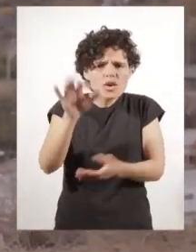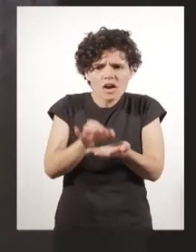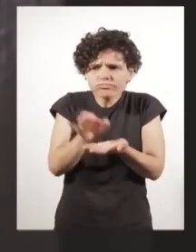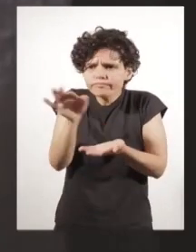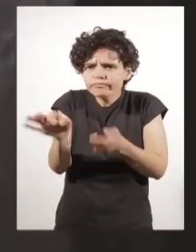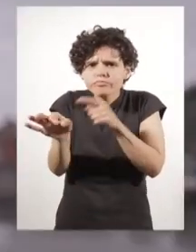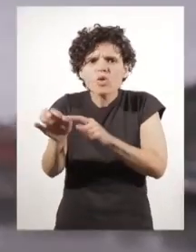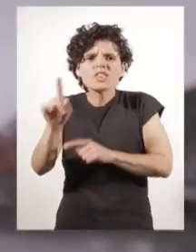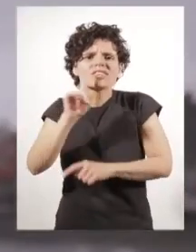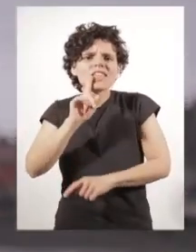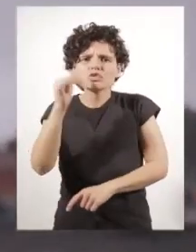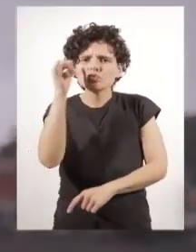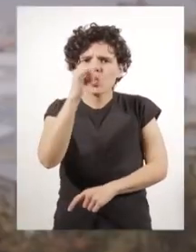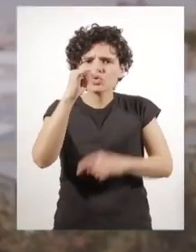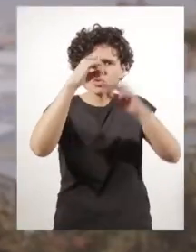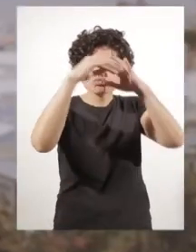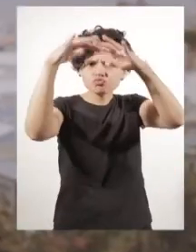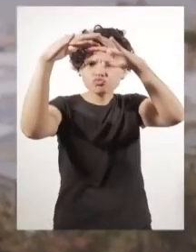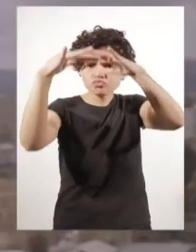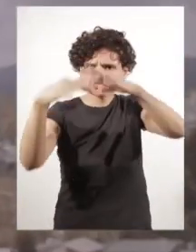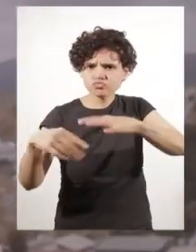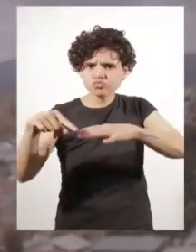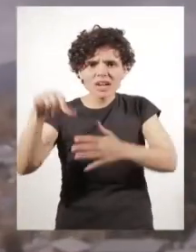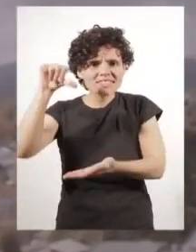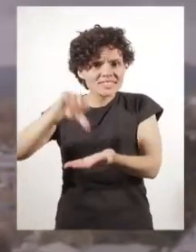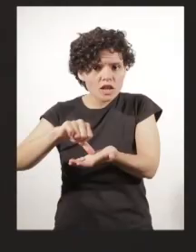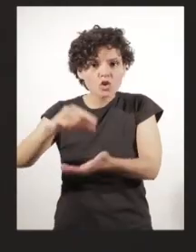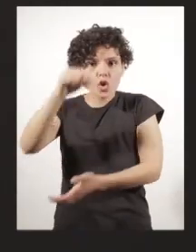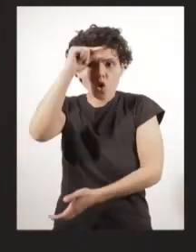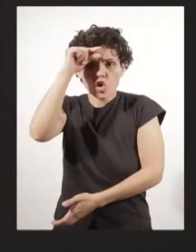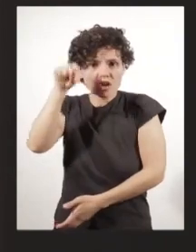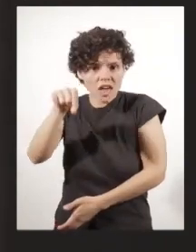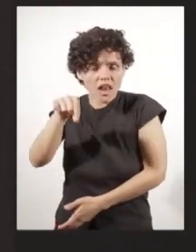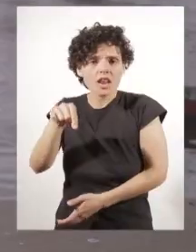un vertedero de ceniza en el casco urbano de Coronel.